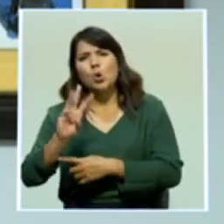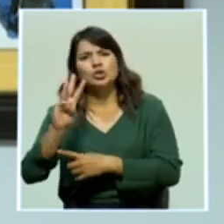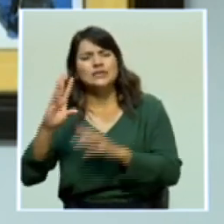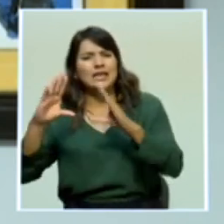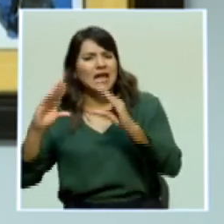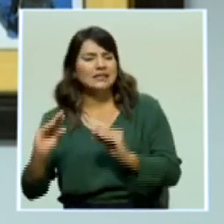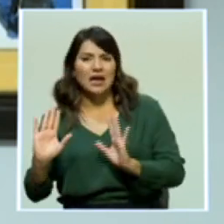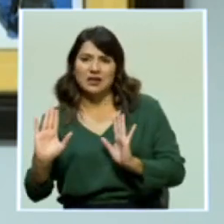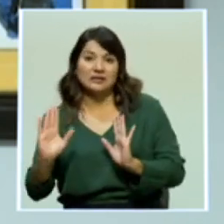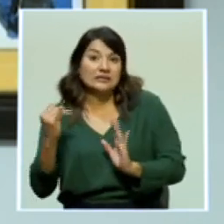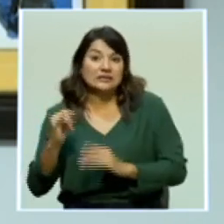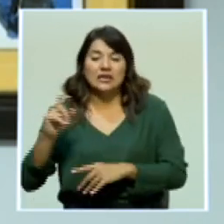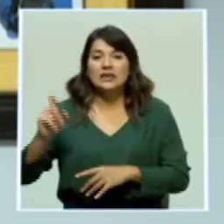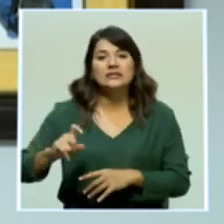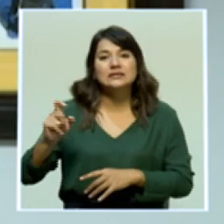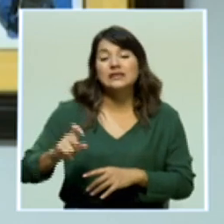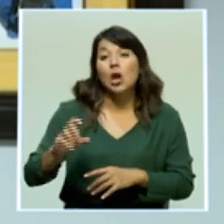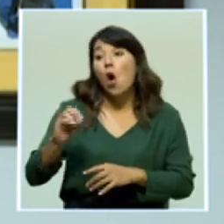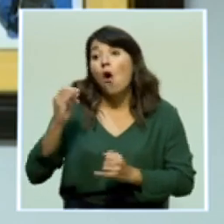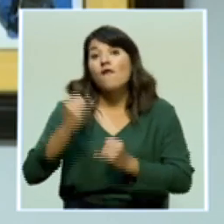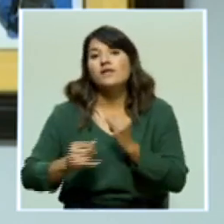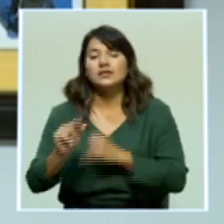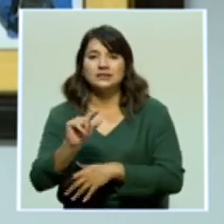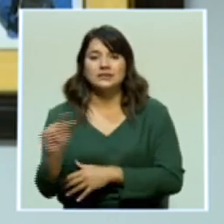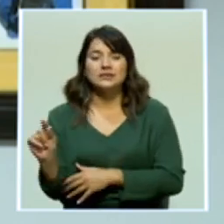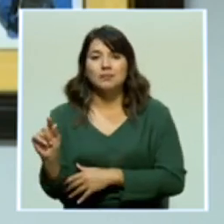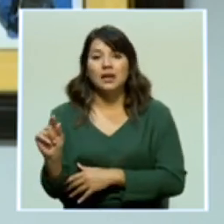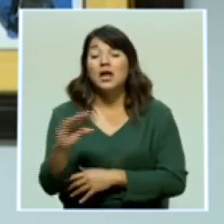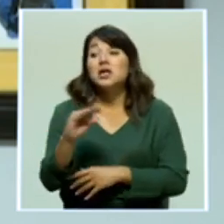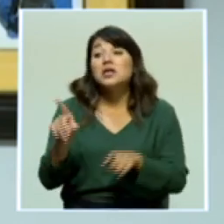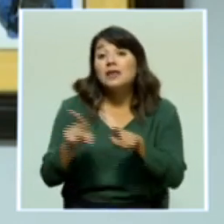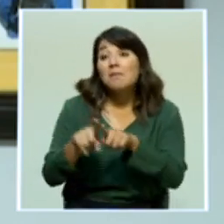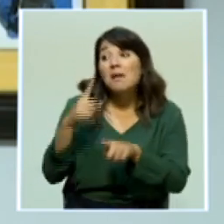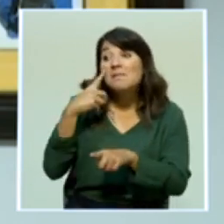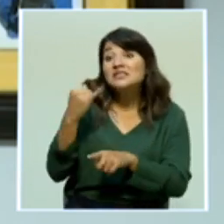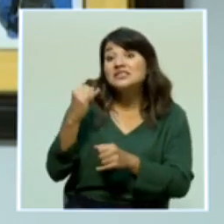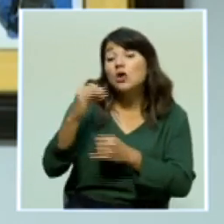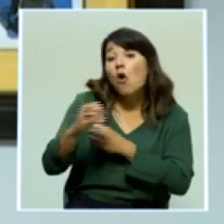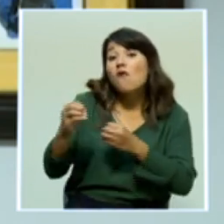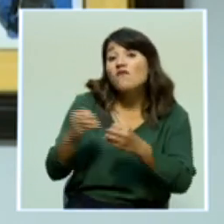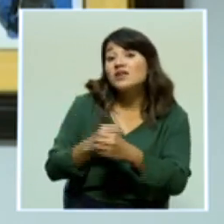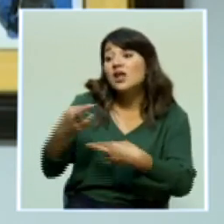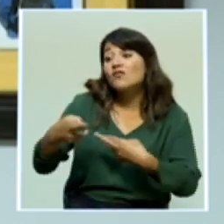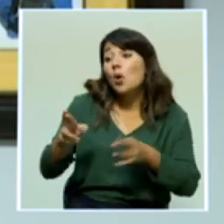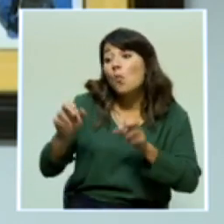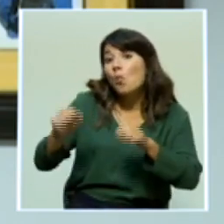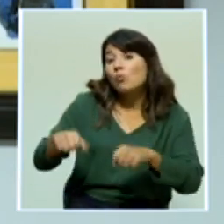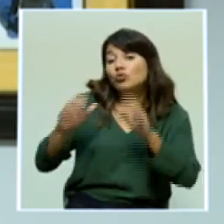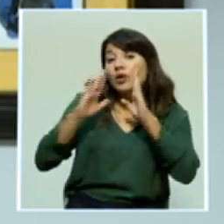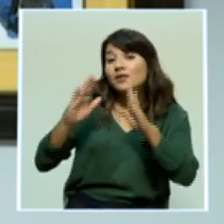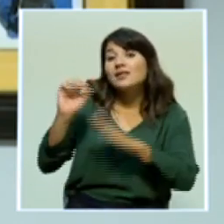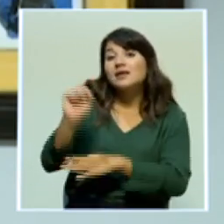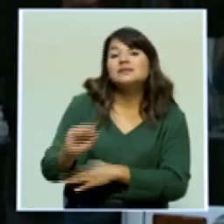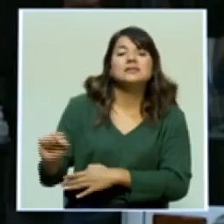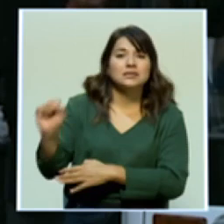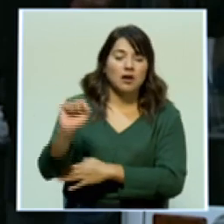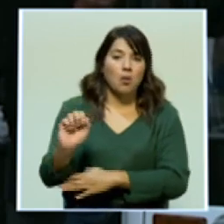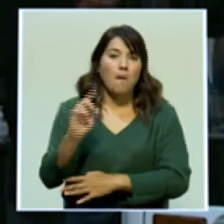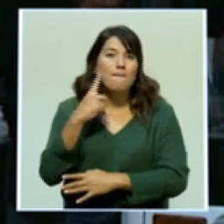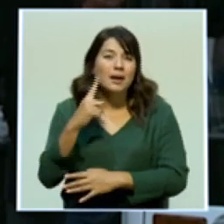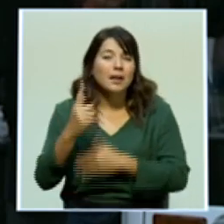posiblemente habría que revisar si en algunas regionales podemos atender los días sábados de manera tal que se les facilite.